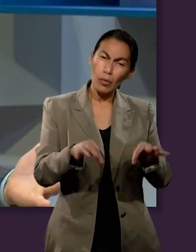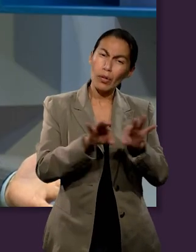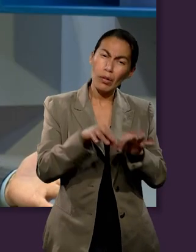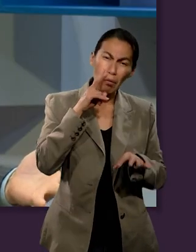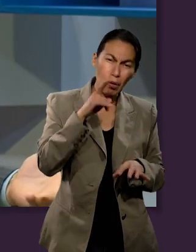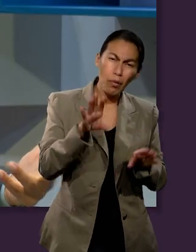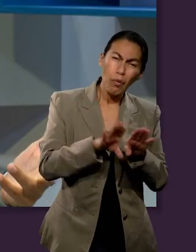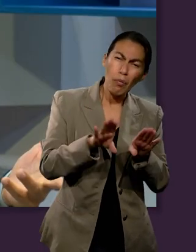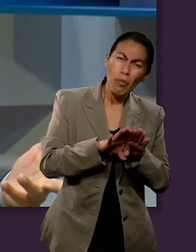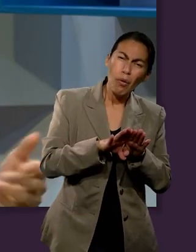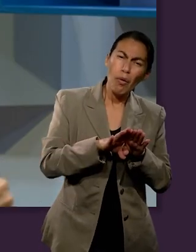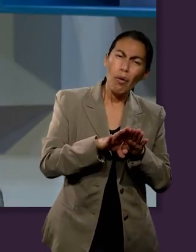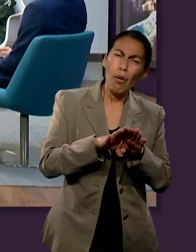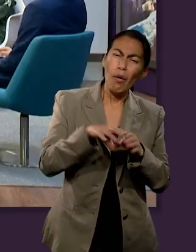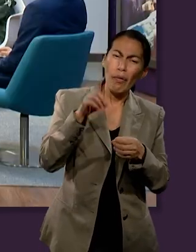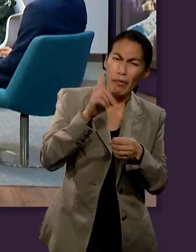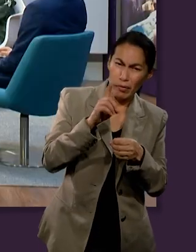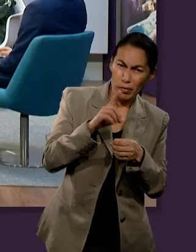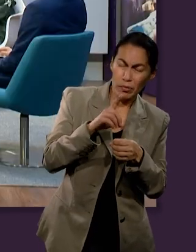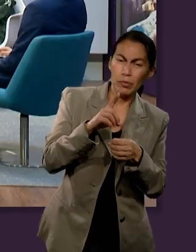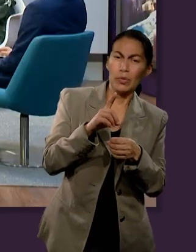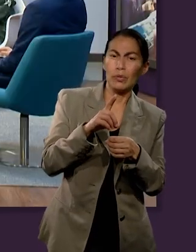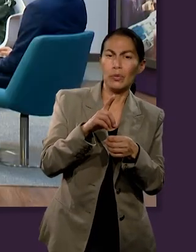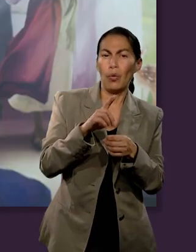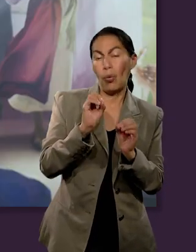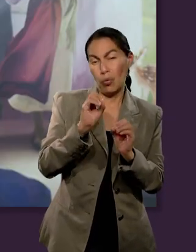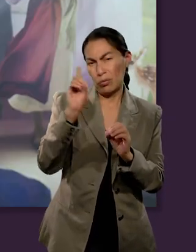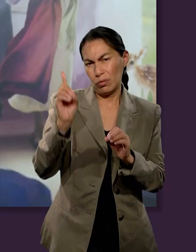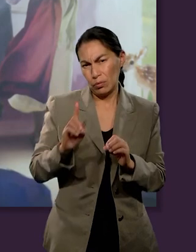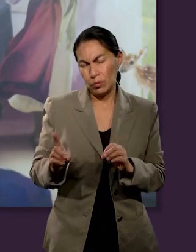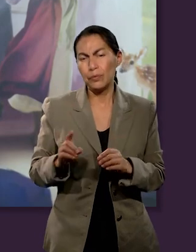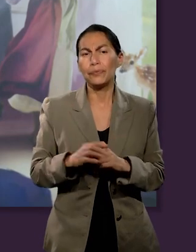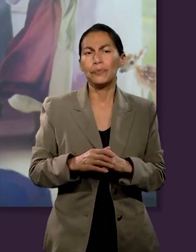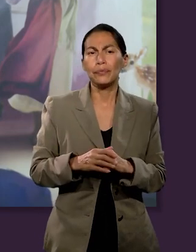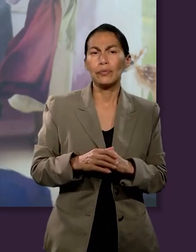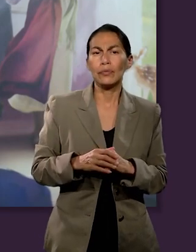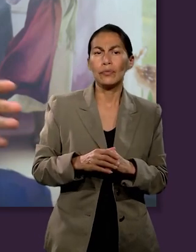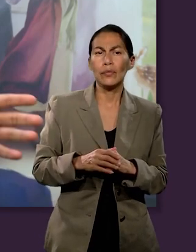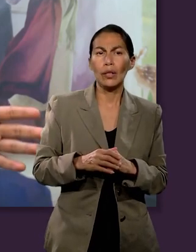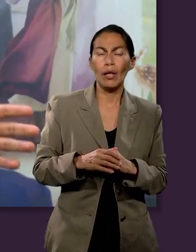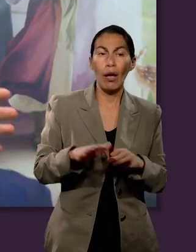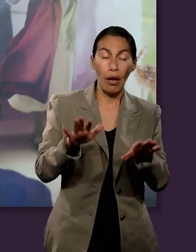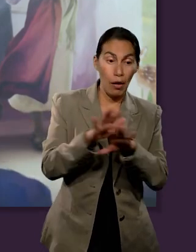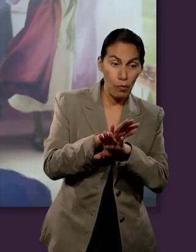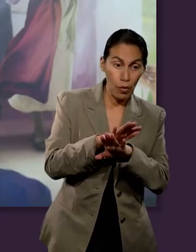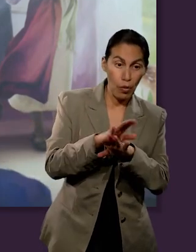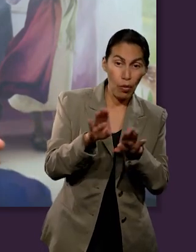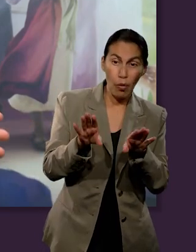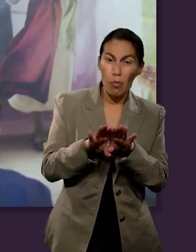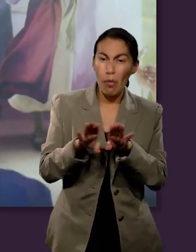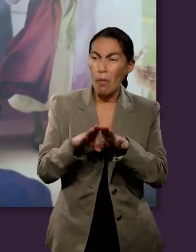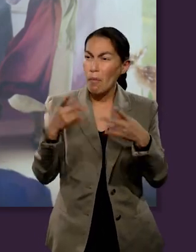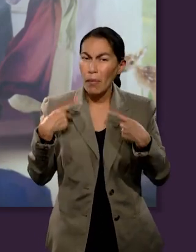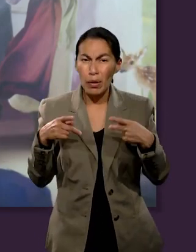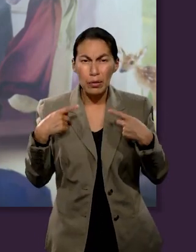qué piensan ustedes? Sí, de hecho, es interesante notar la práctica del diezmo en la nación de Israel